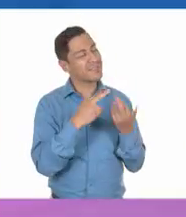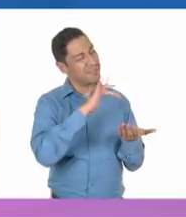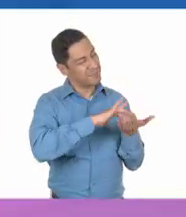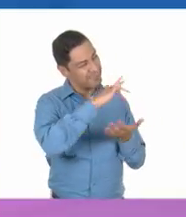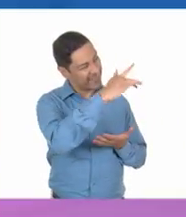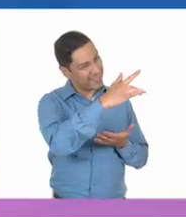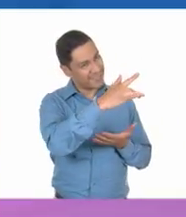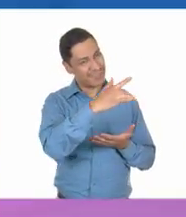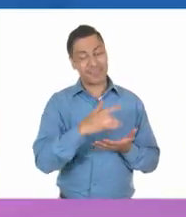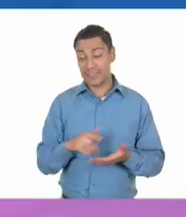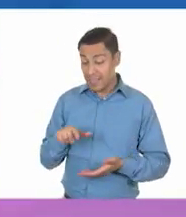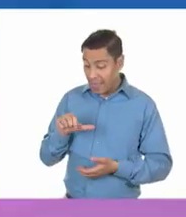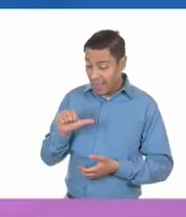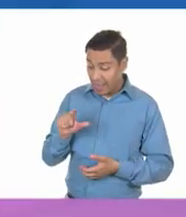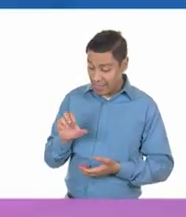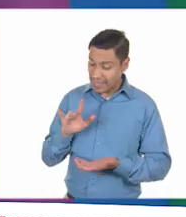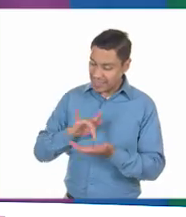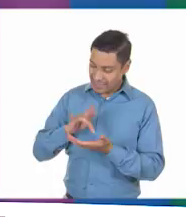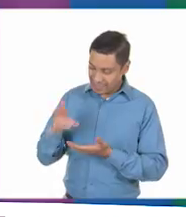muchas, muchas gracias. Gracias.